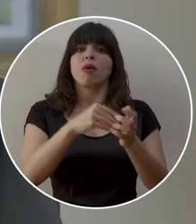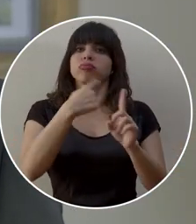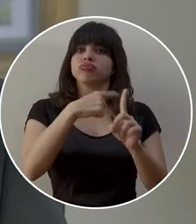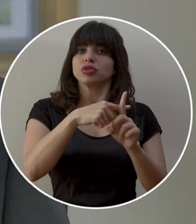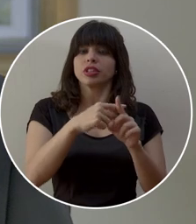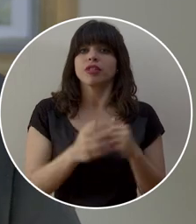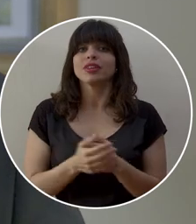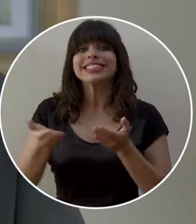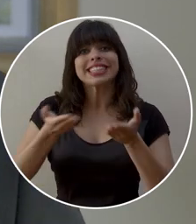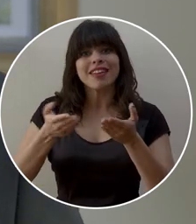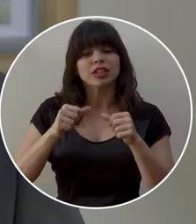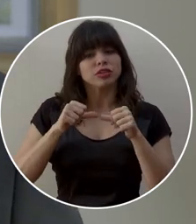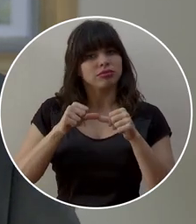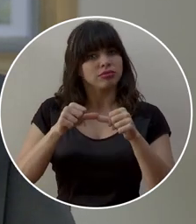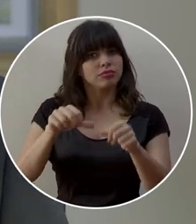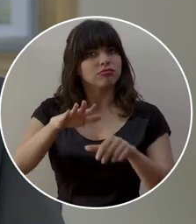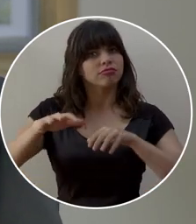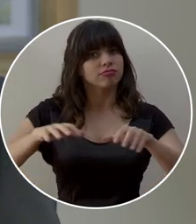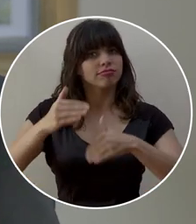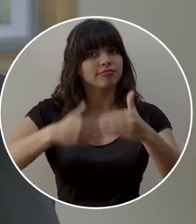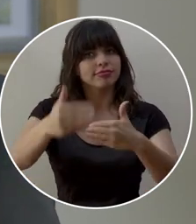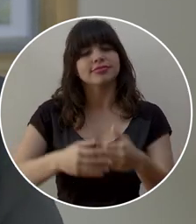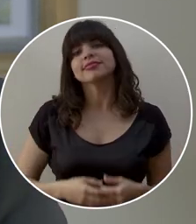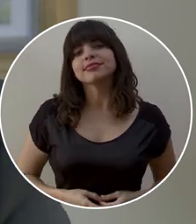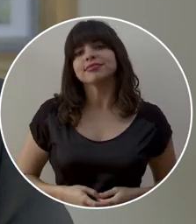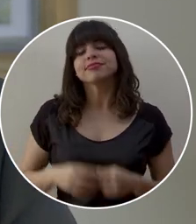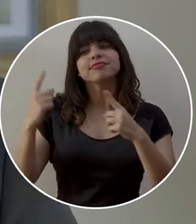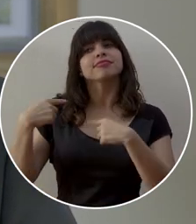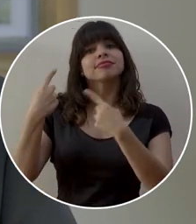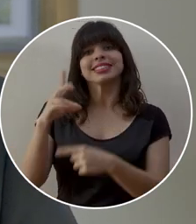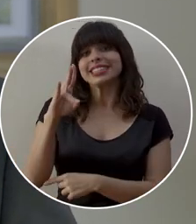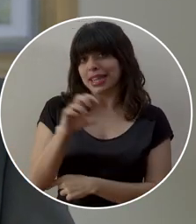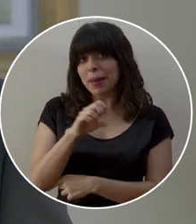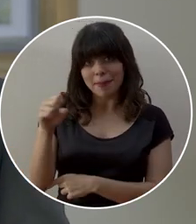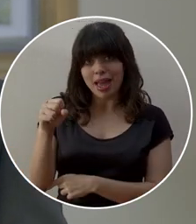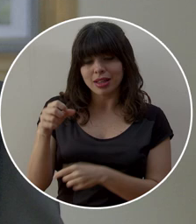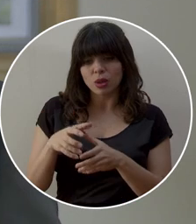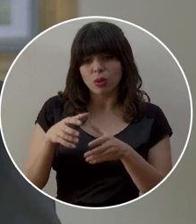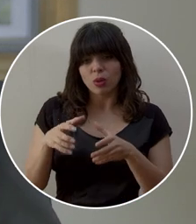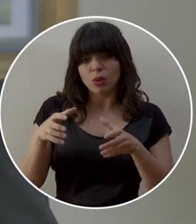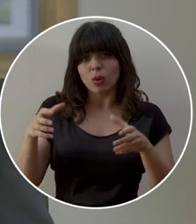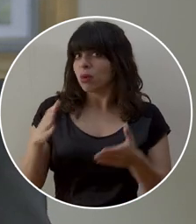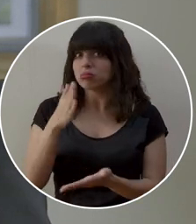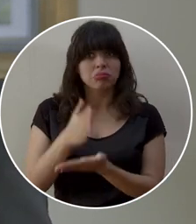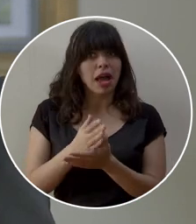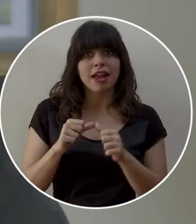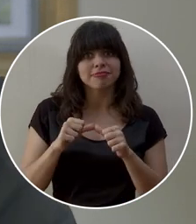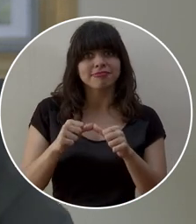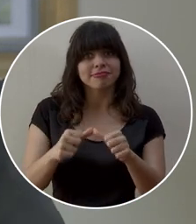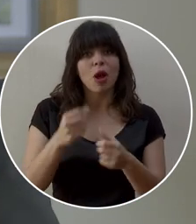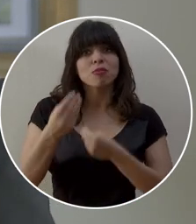y el sector servicios mantendrá su dinamismo. Llevamos siete meses de crecimiento ininterrumpido de la producción